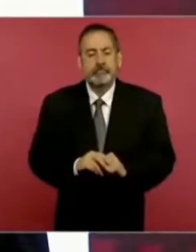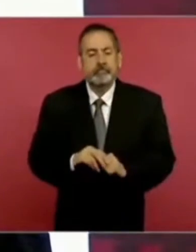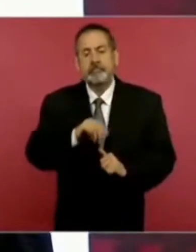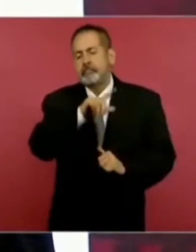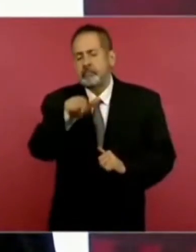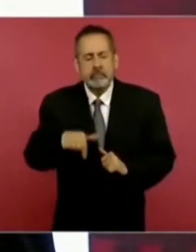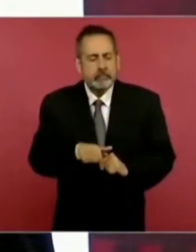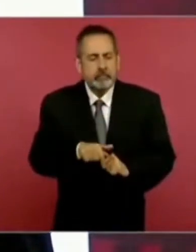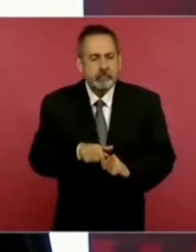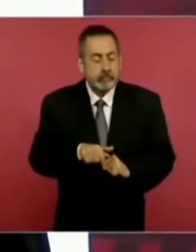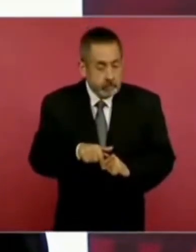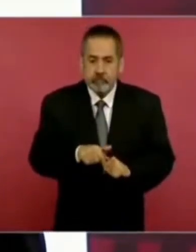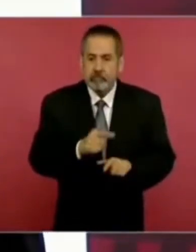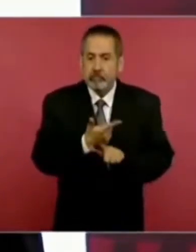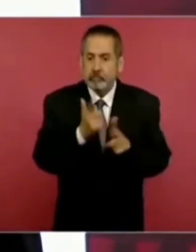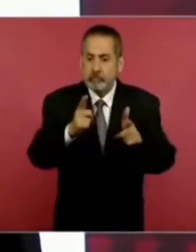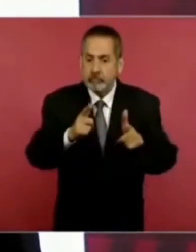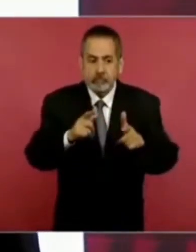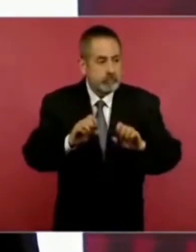dejan en libertad.